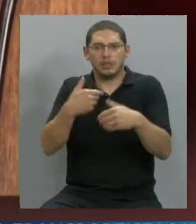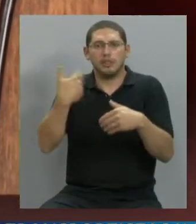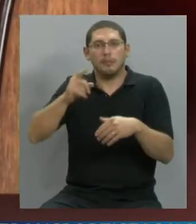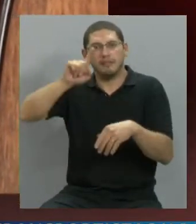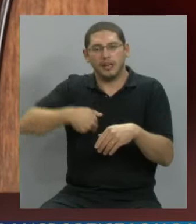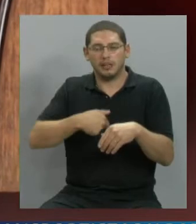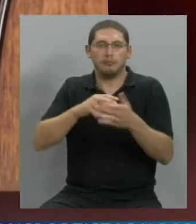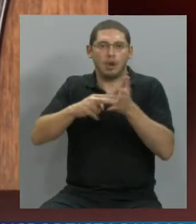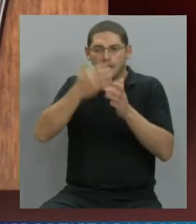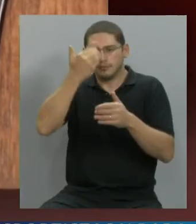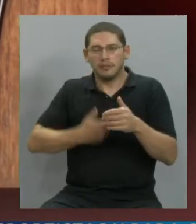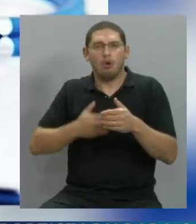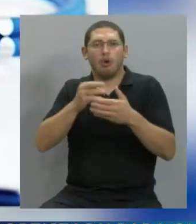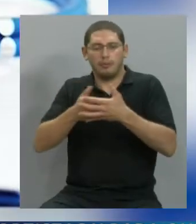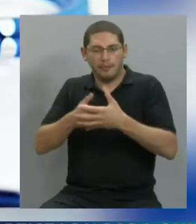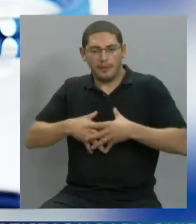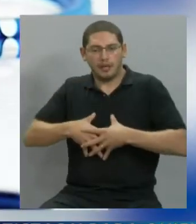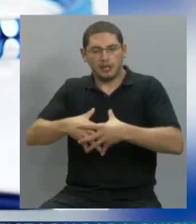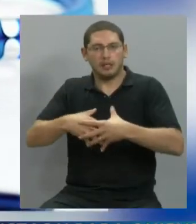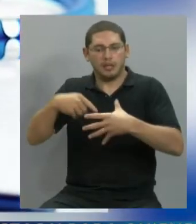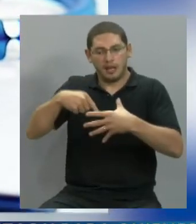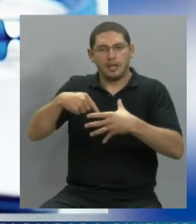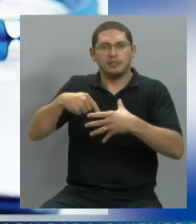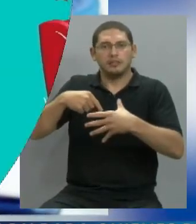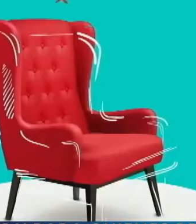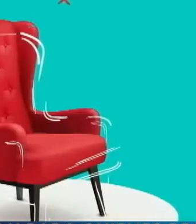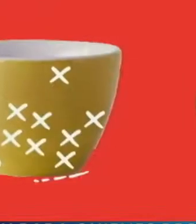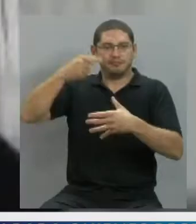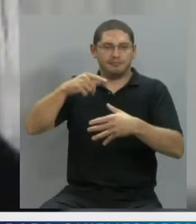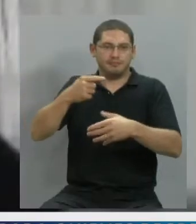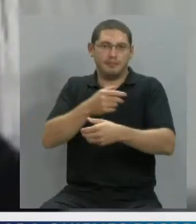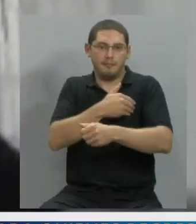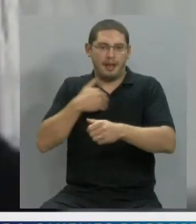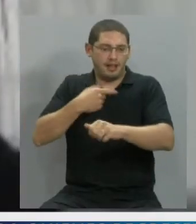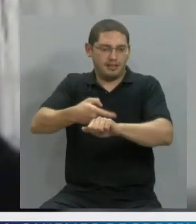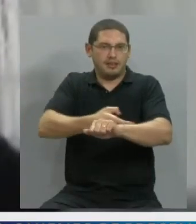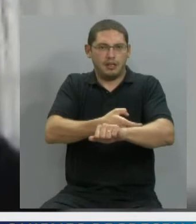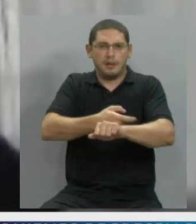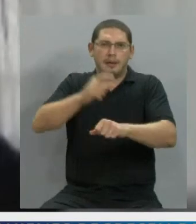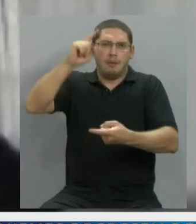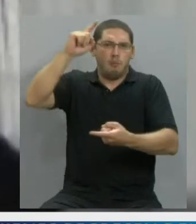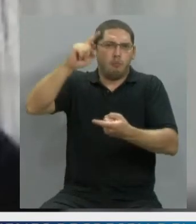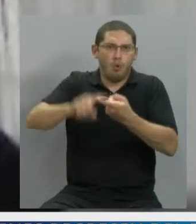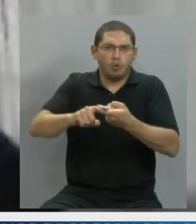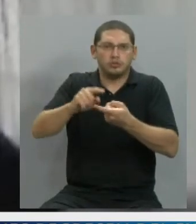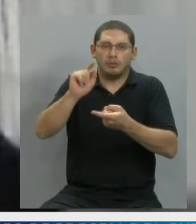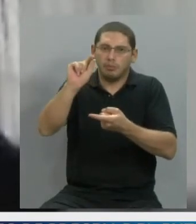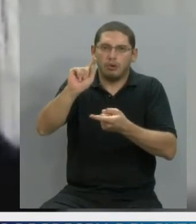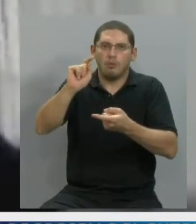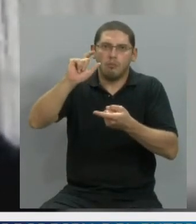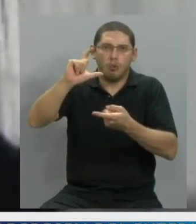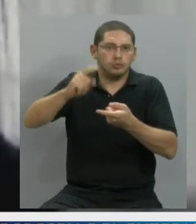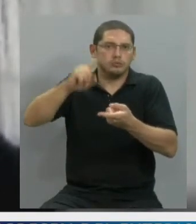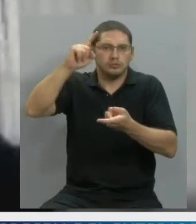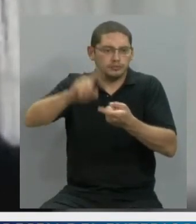Hasta el feto ha llegado a recibir anestesia de la cantidad que este hombre les aplica. Por eso, cuando los